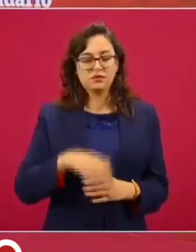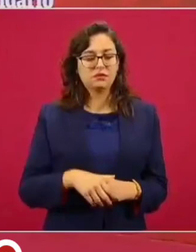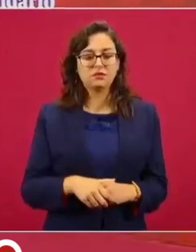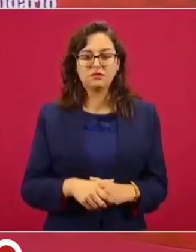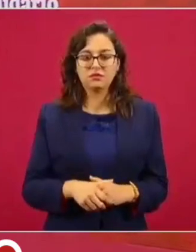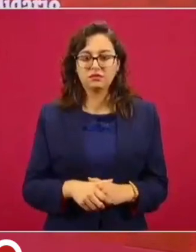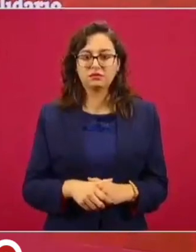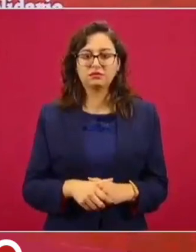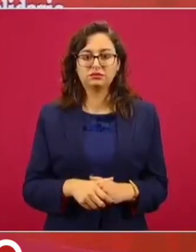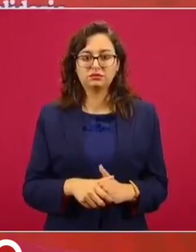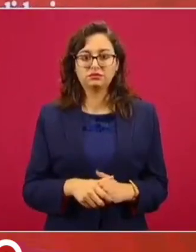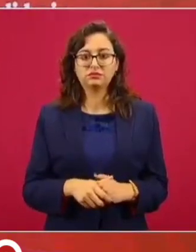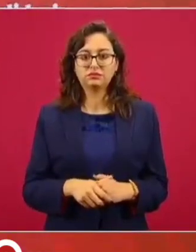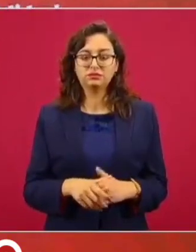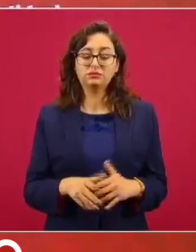Aquí aprovecho para informar.